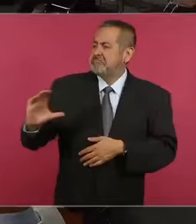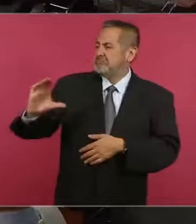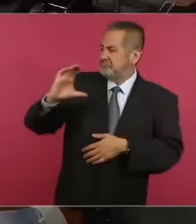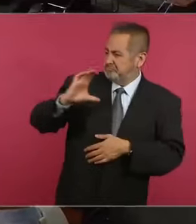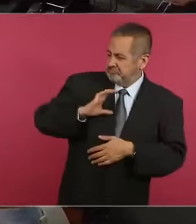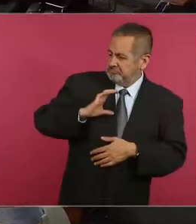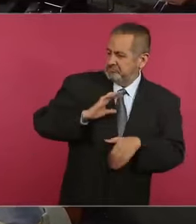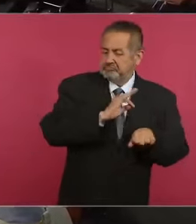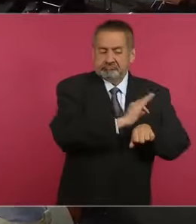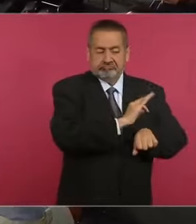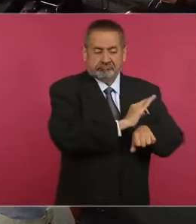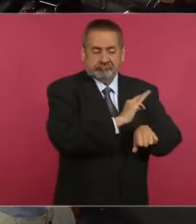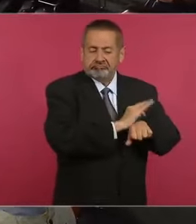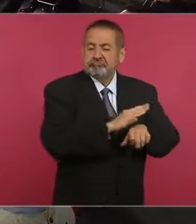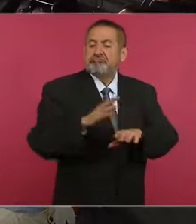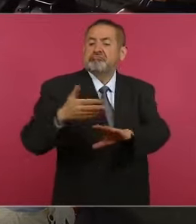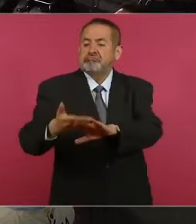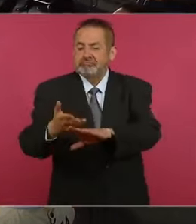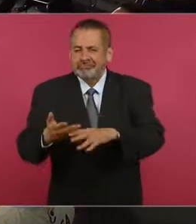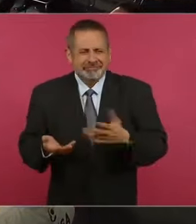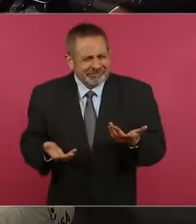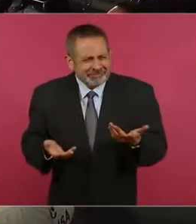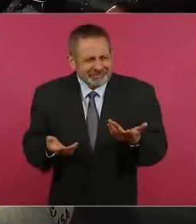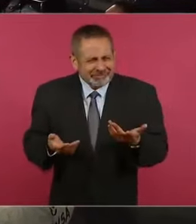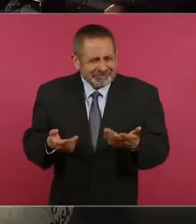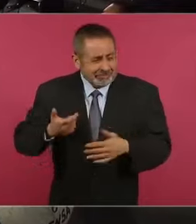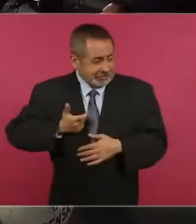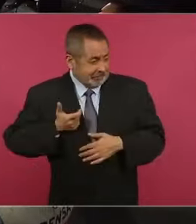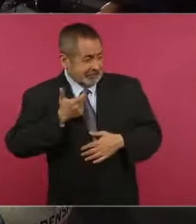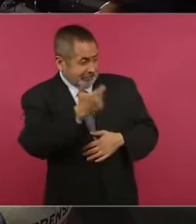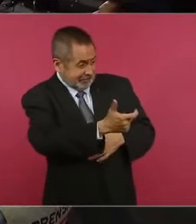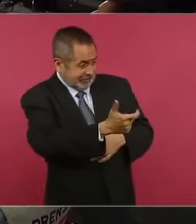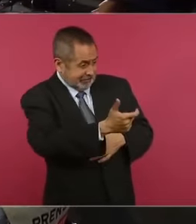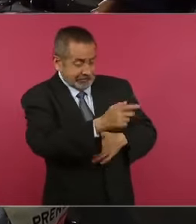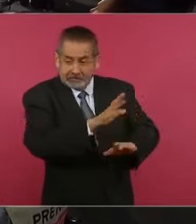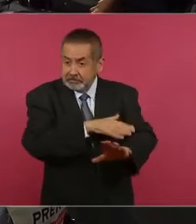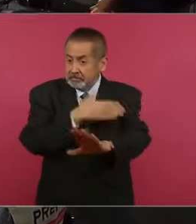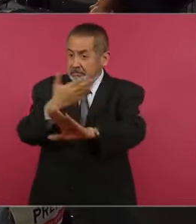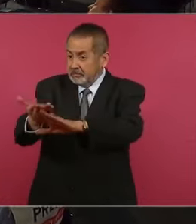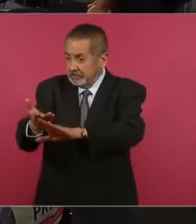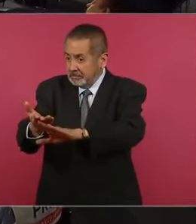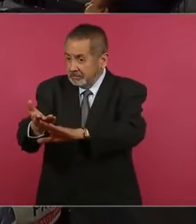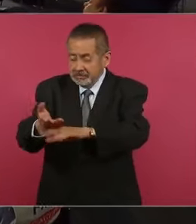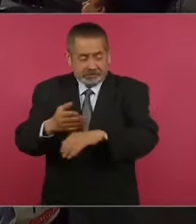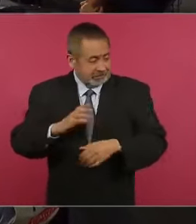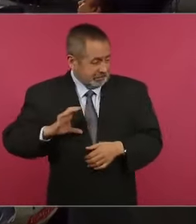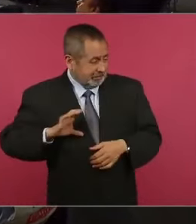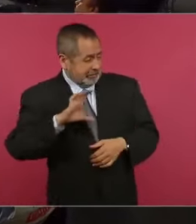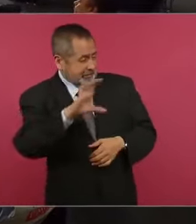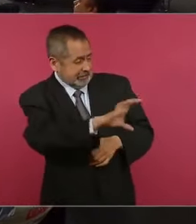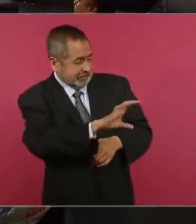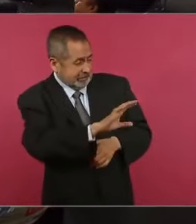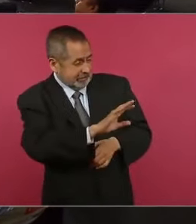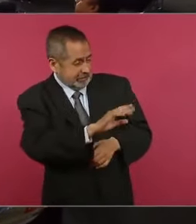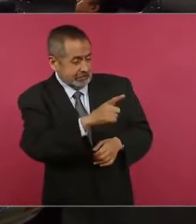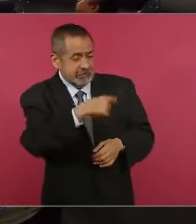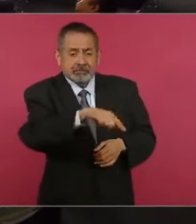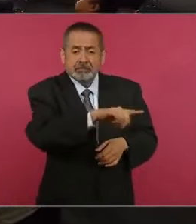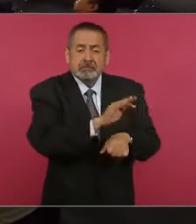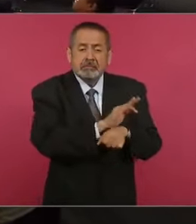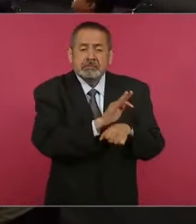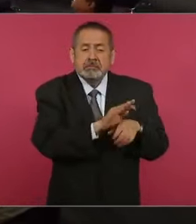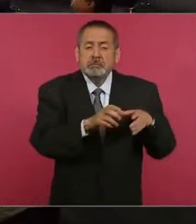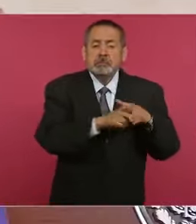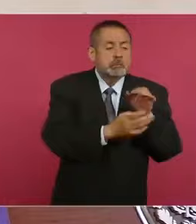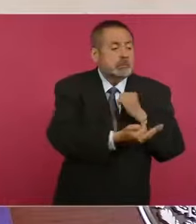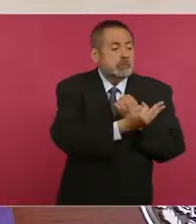les tenga que pagar para perjudicar al pueblo y defender a una minoría rapaz y se